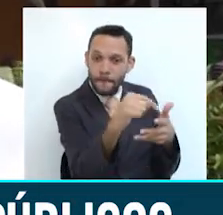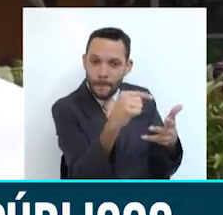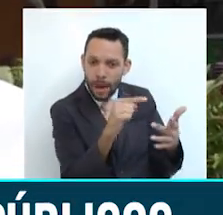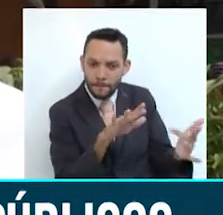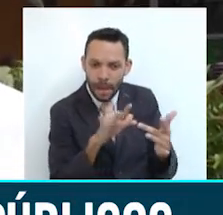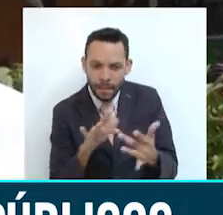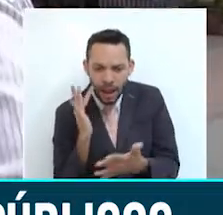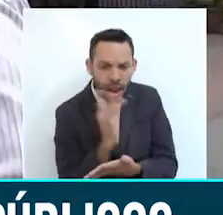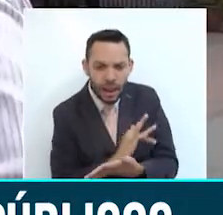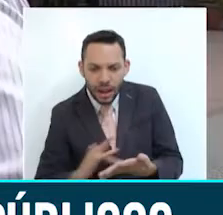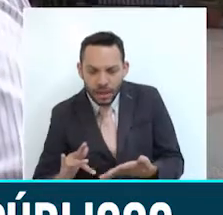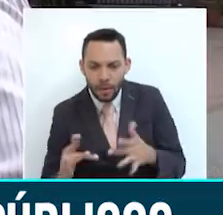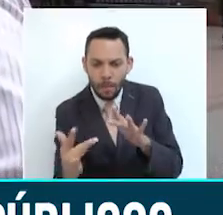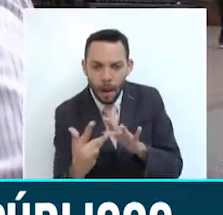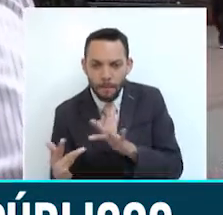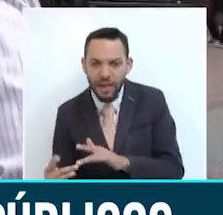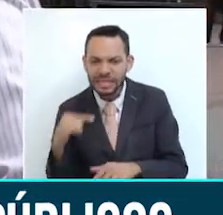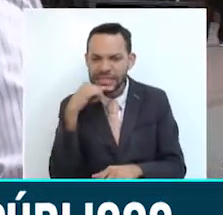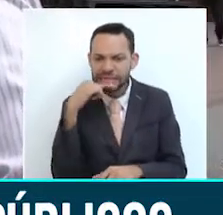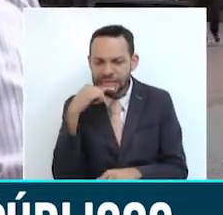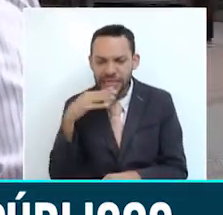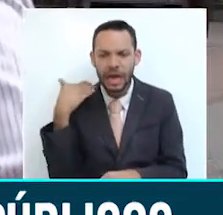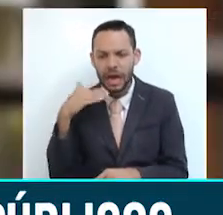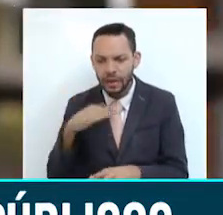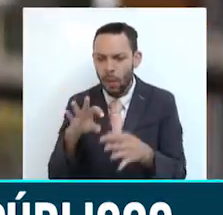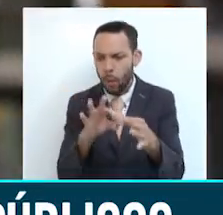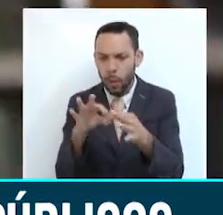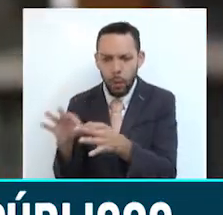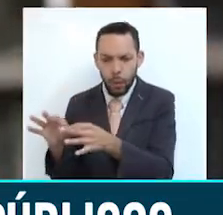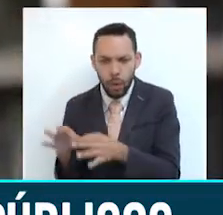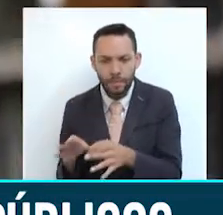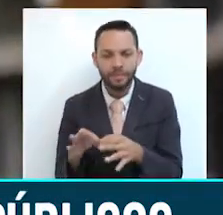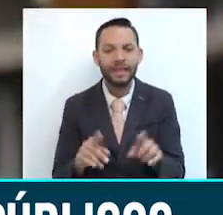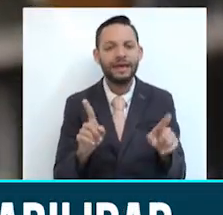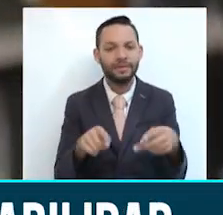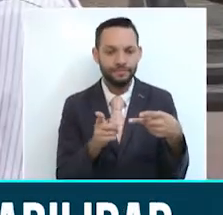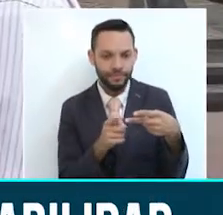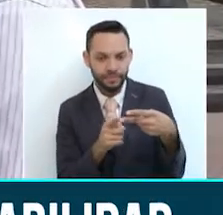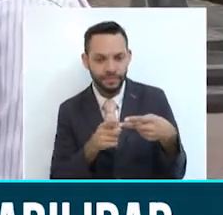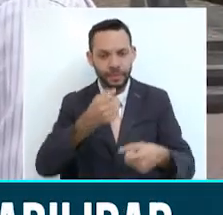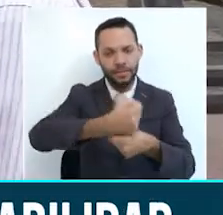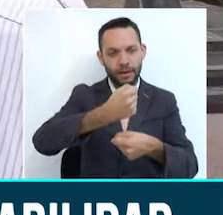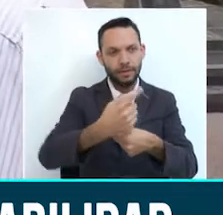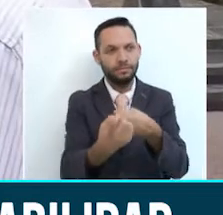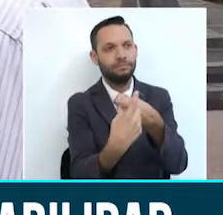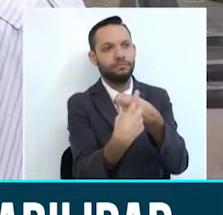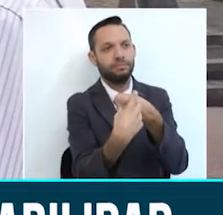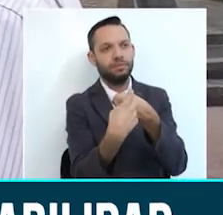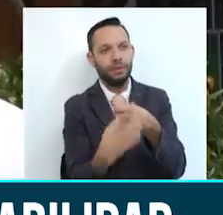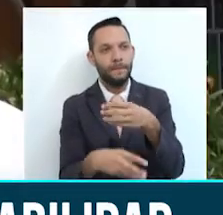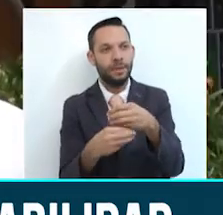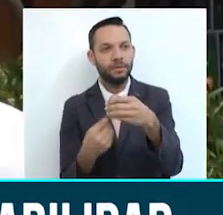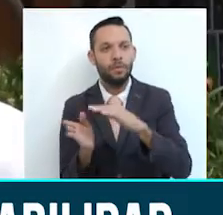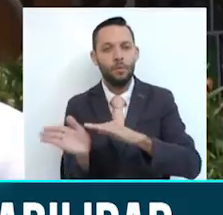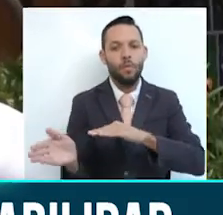la ciudad de Armenia, en Circasia. La generación de empleo en el departamento es otra de las prioridades del candidato, así como la protección del territorio.